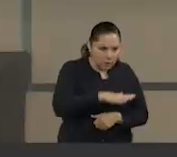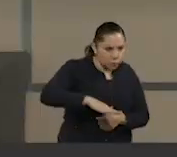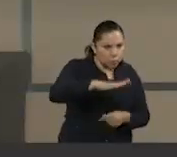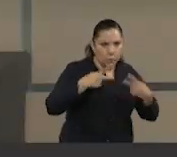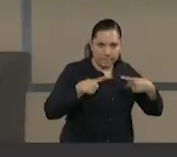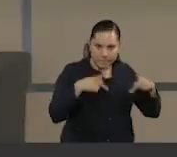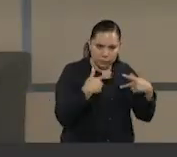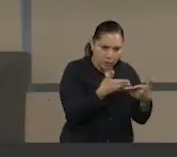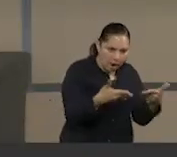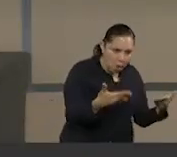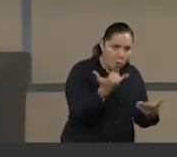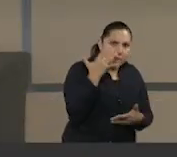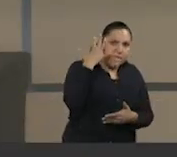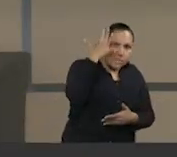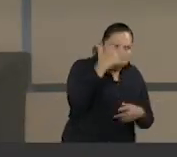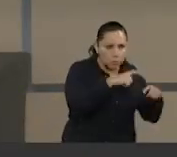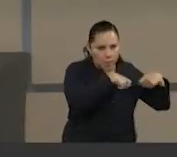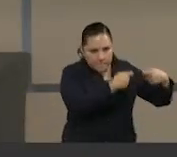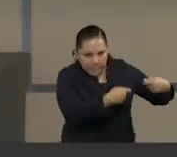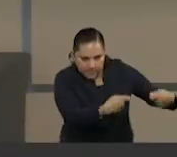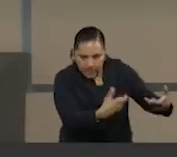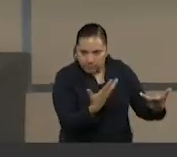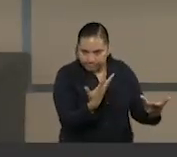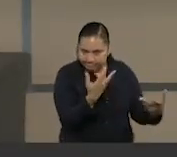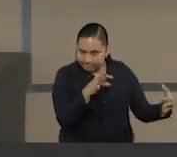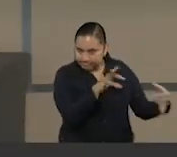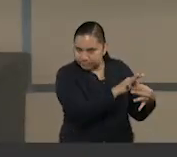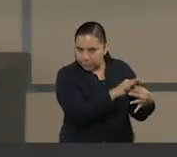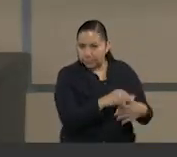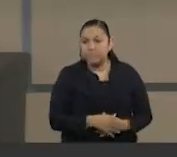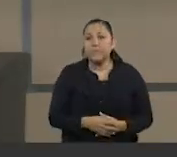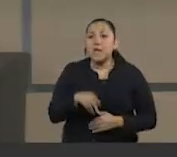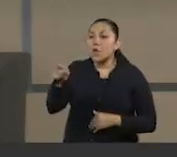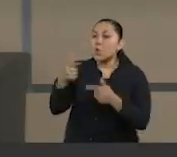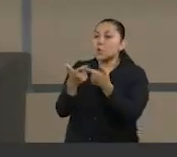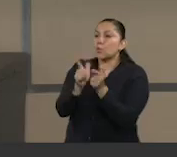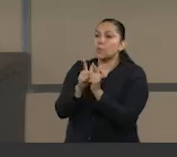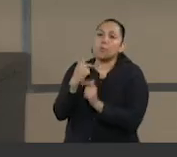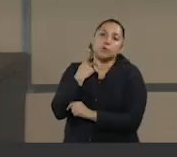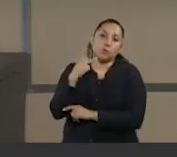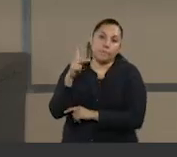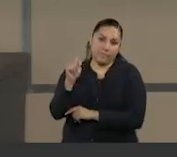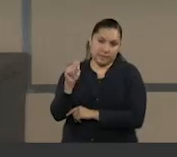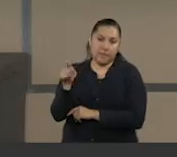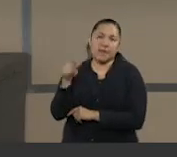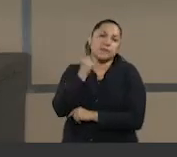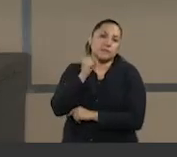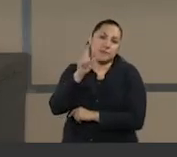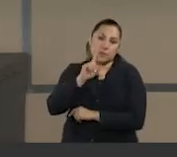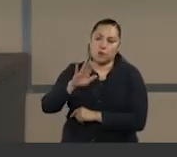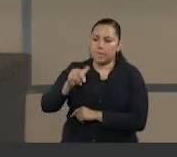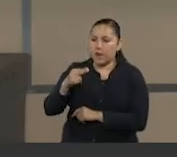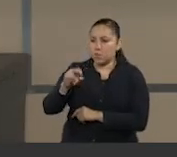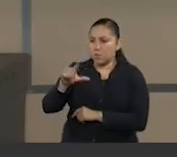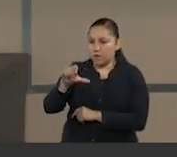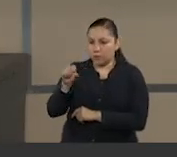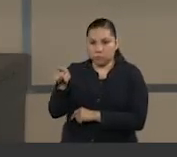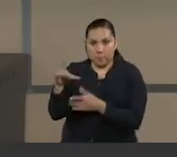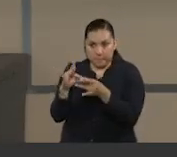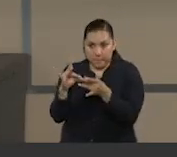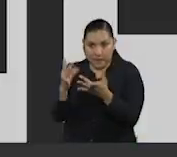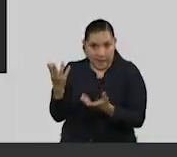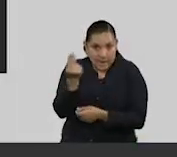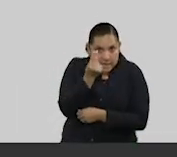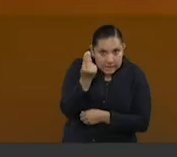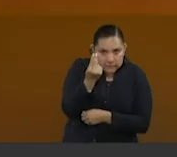Por su parte, la senadora Giovanna Bañuelos del Partido del Trabajo aseveró que es necesario un nuevo marco normativo para el Poder Judicial.